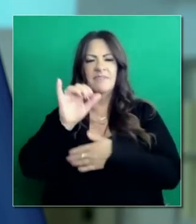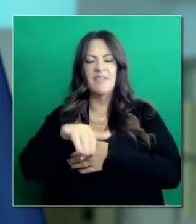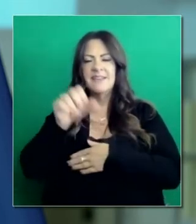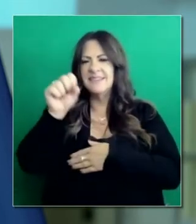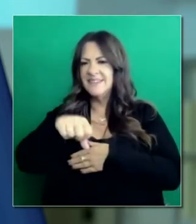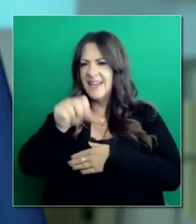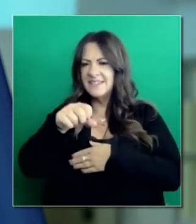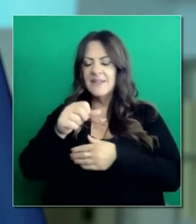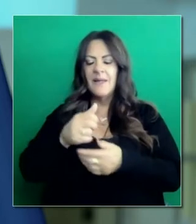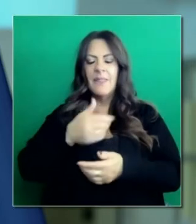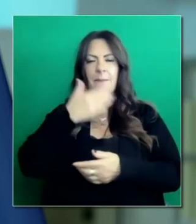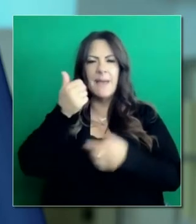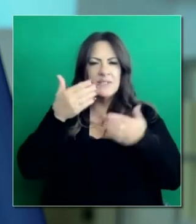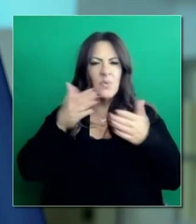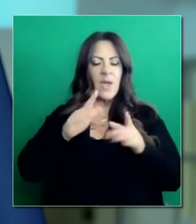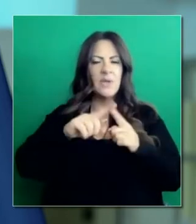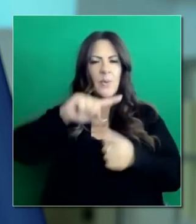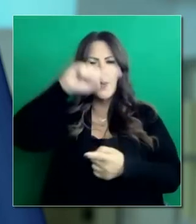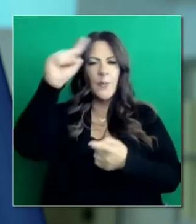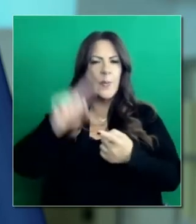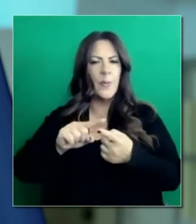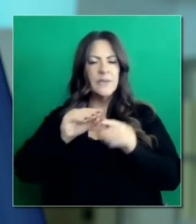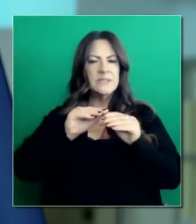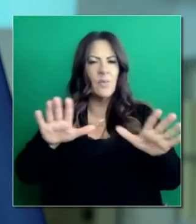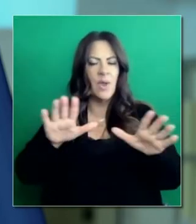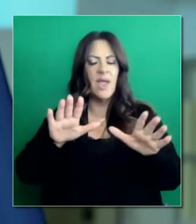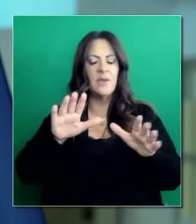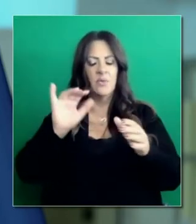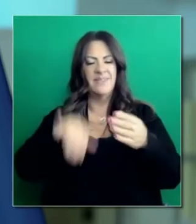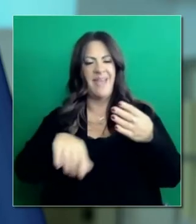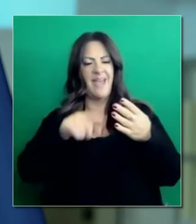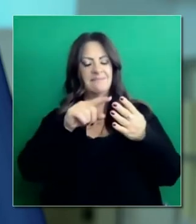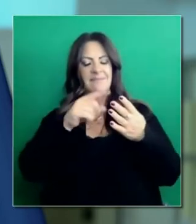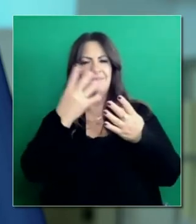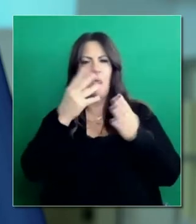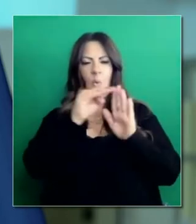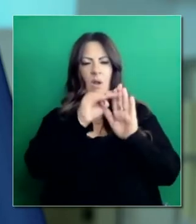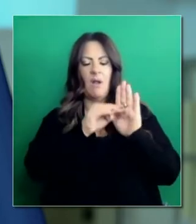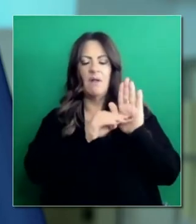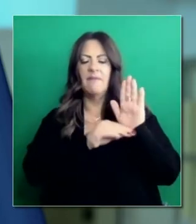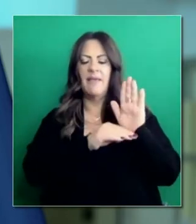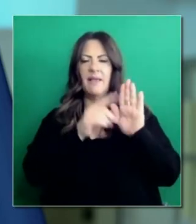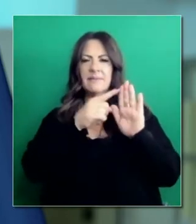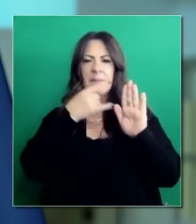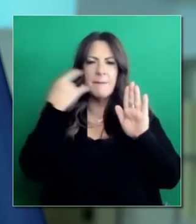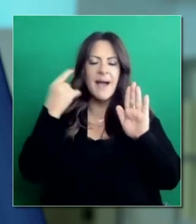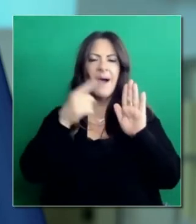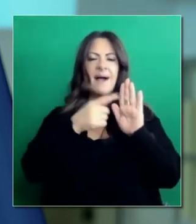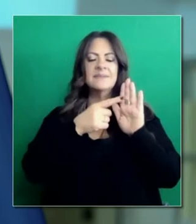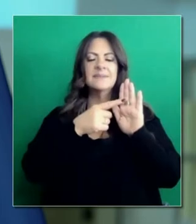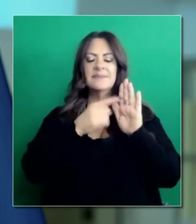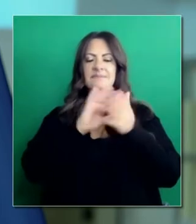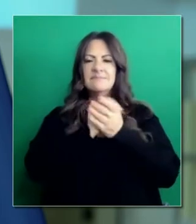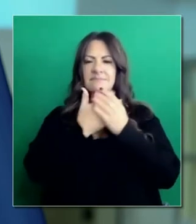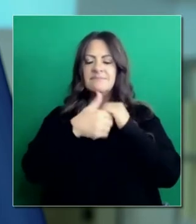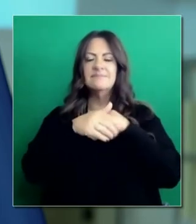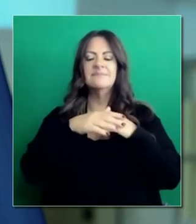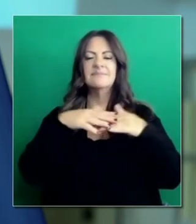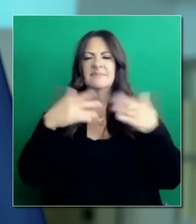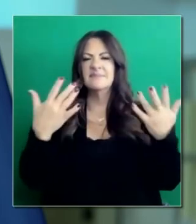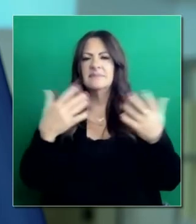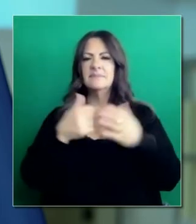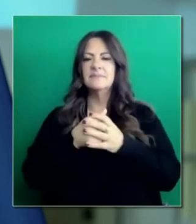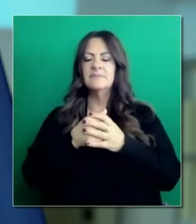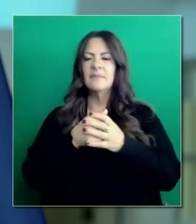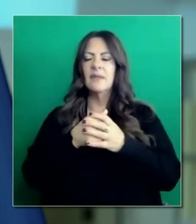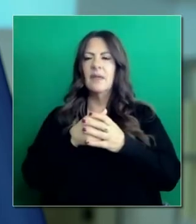mitigación de la transmisión de esta pandemia. Así que nosotros nos atendremos a eso. En las últimas semanas